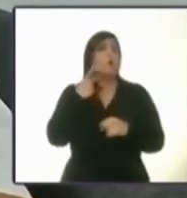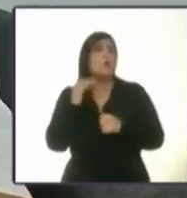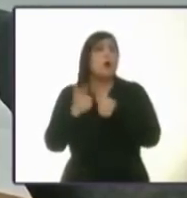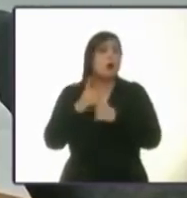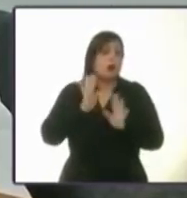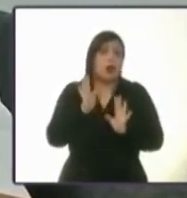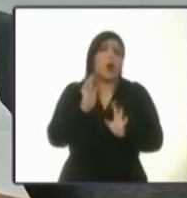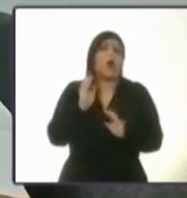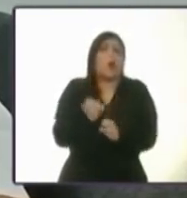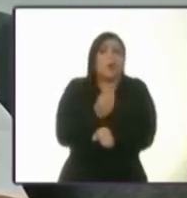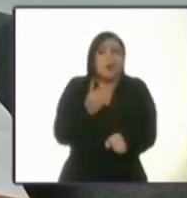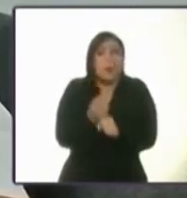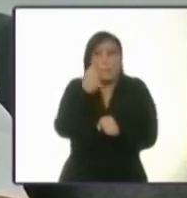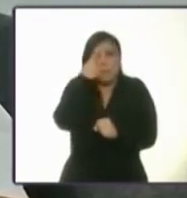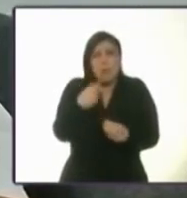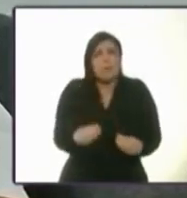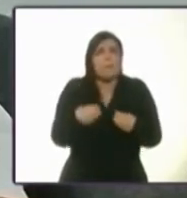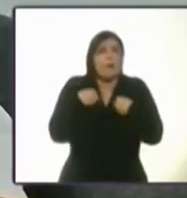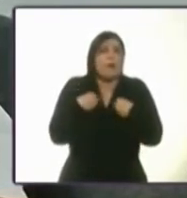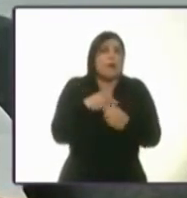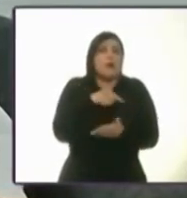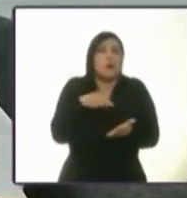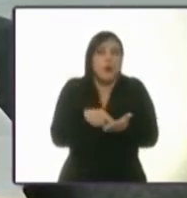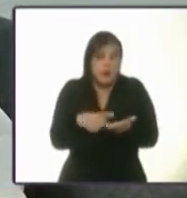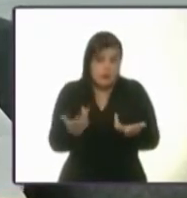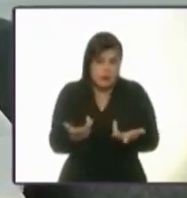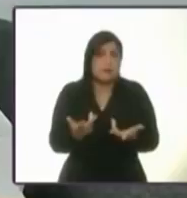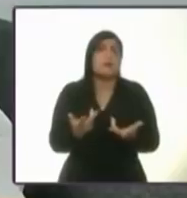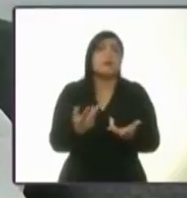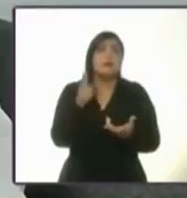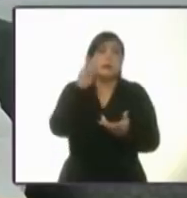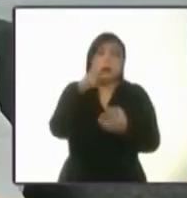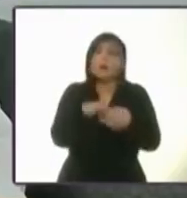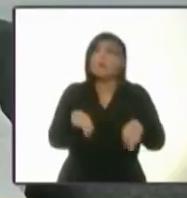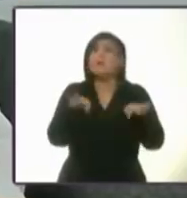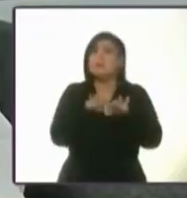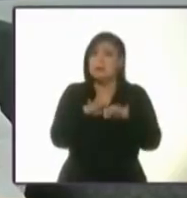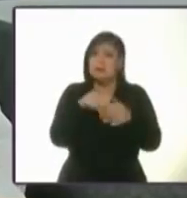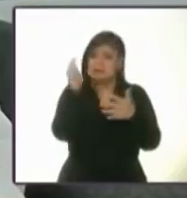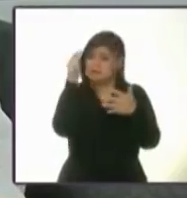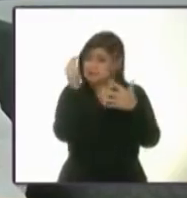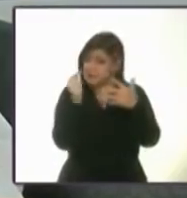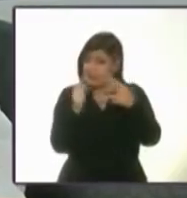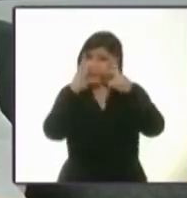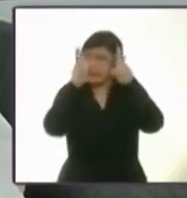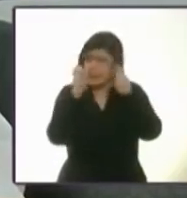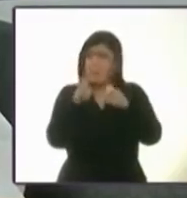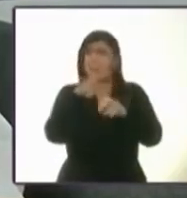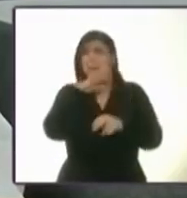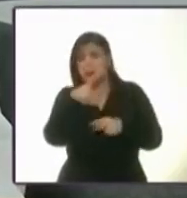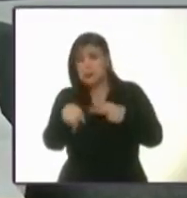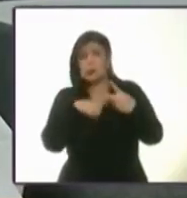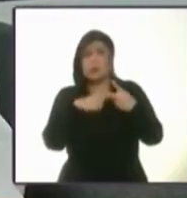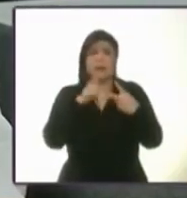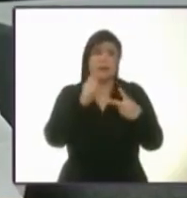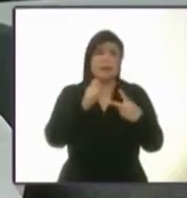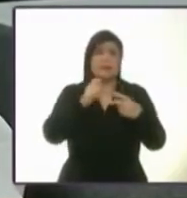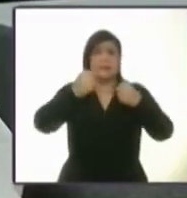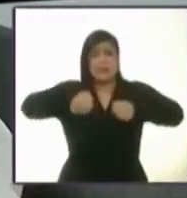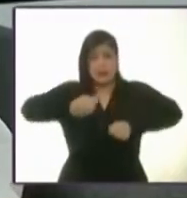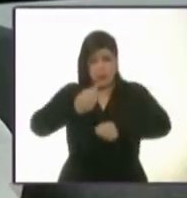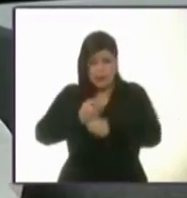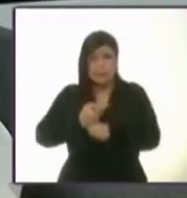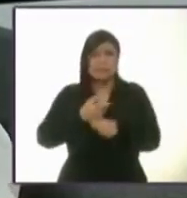para vivir. En ese sentido, lo que es muy importante es que los temas de la basura, los temas de la seguridad, los temas